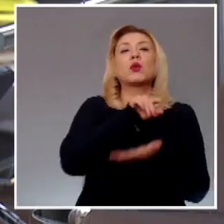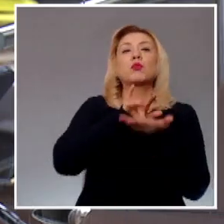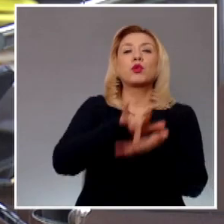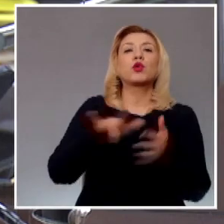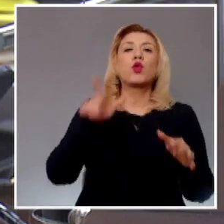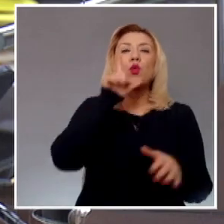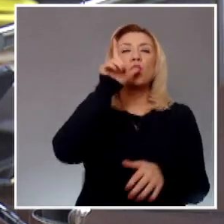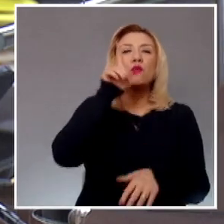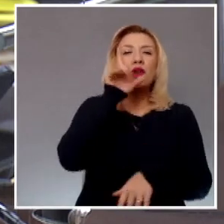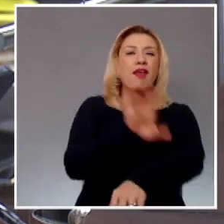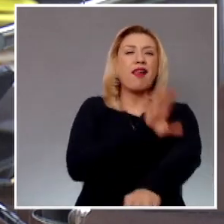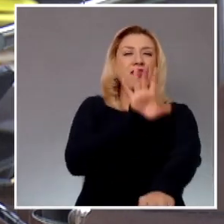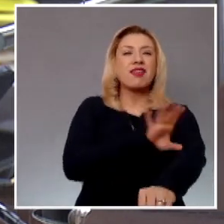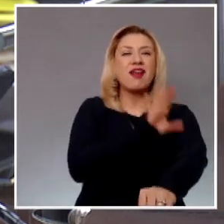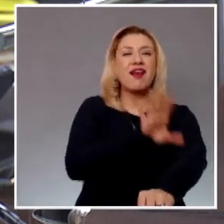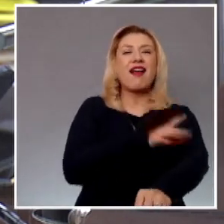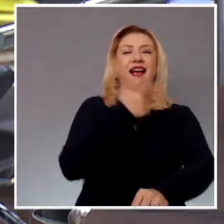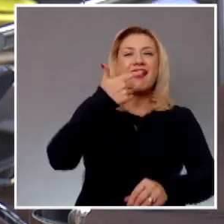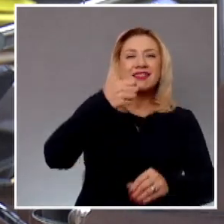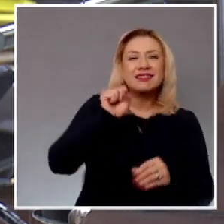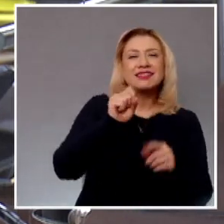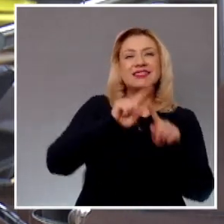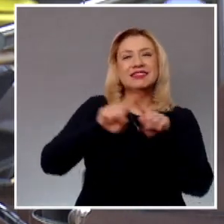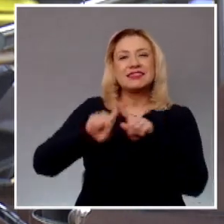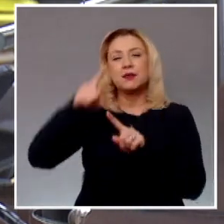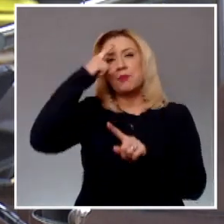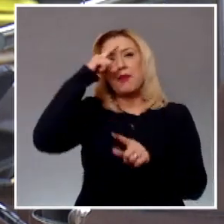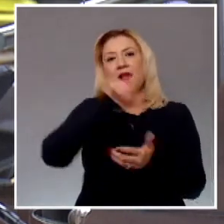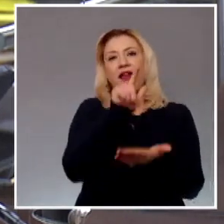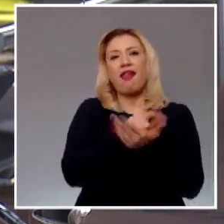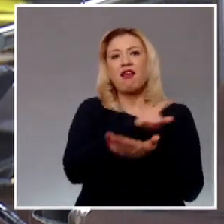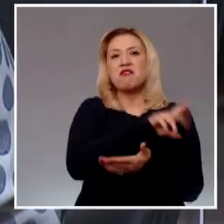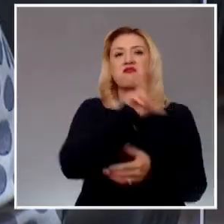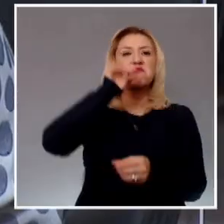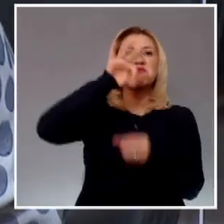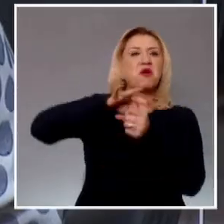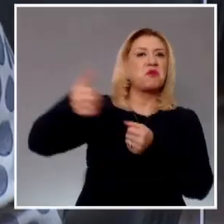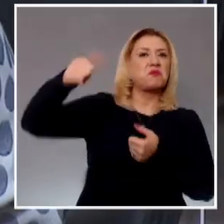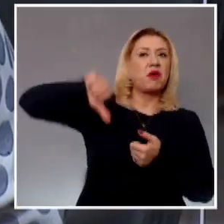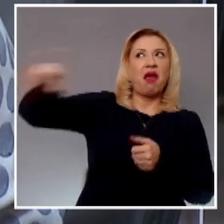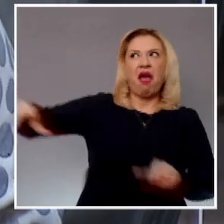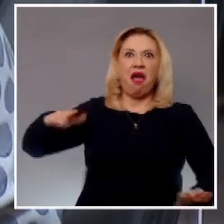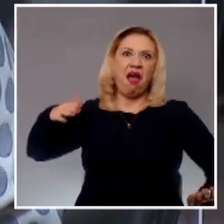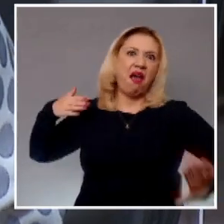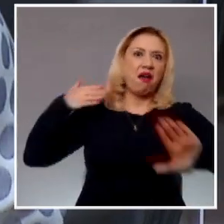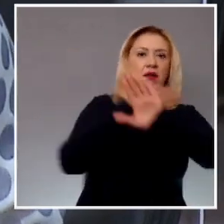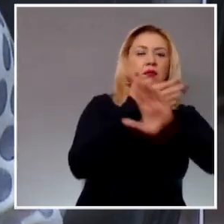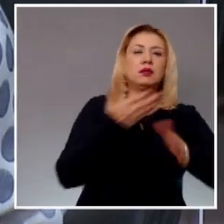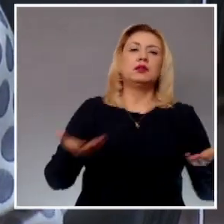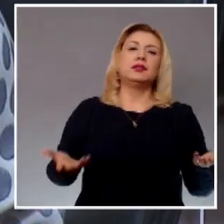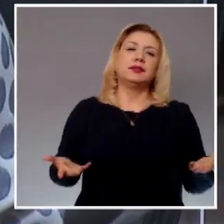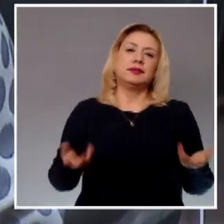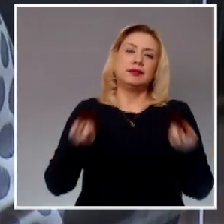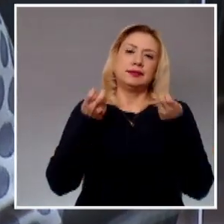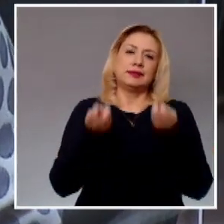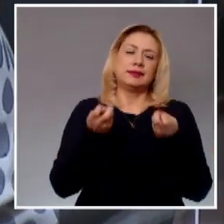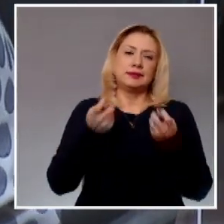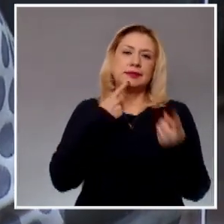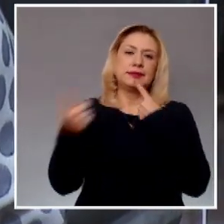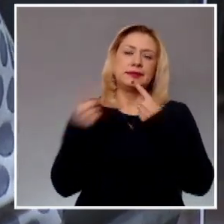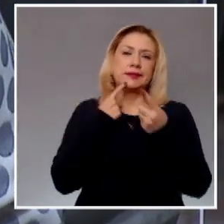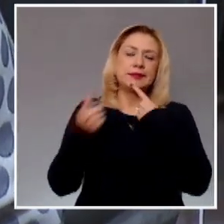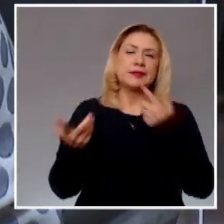precisar el tiempo en el que deberán quedar inscritos la gobernadora y funcionarios infractores en el catálogo de